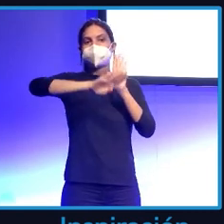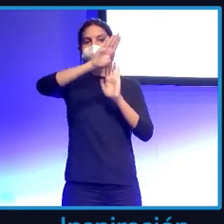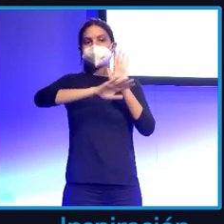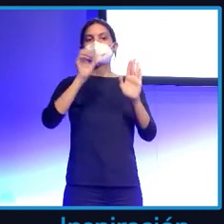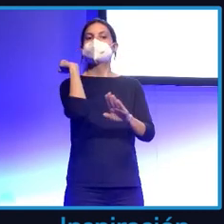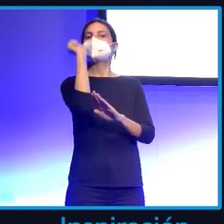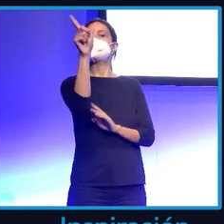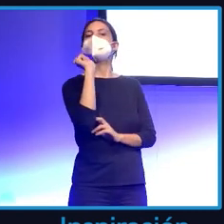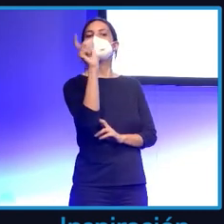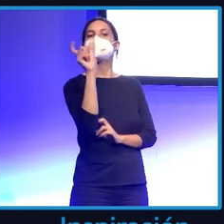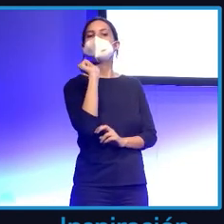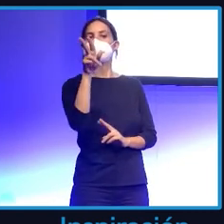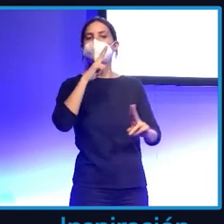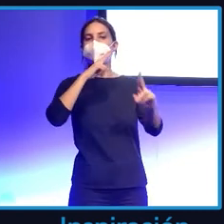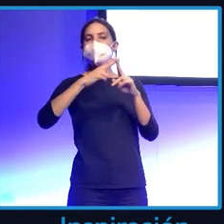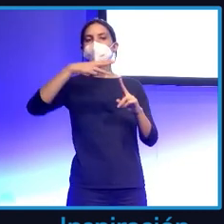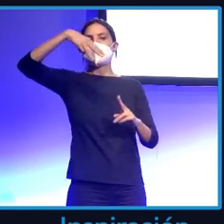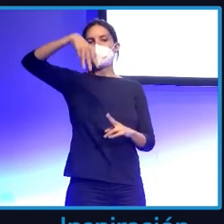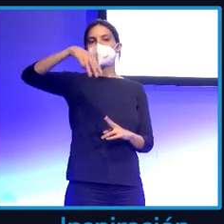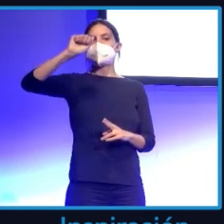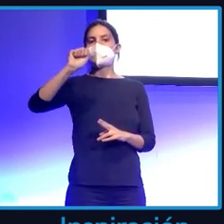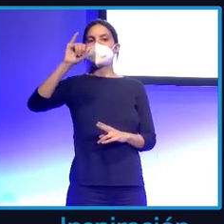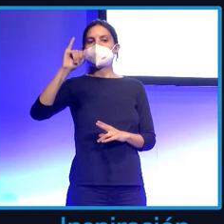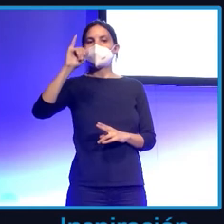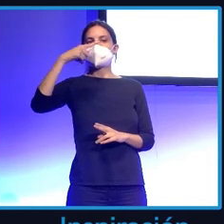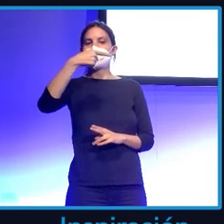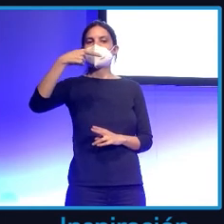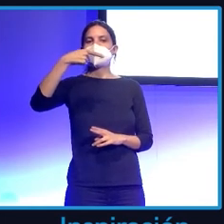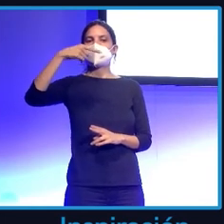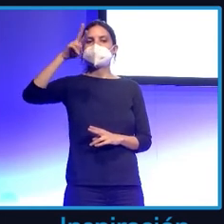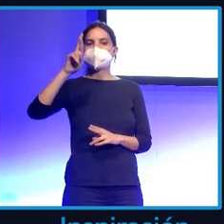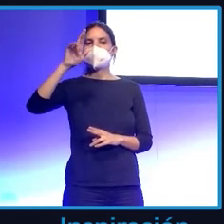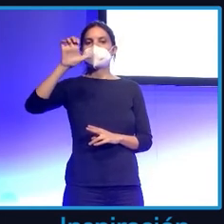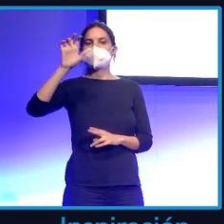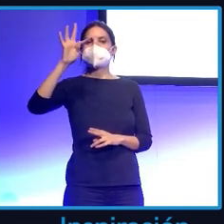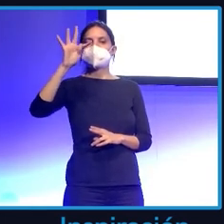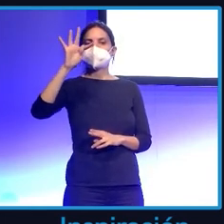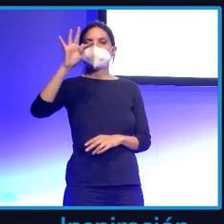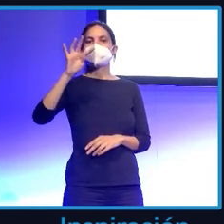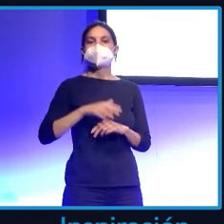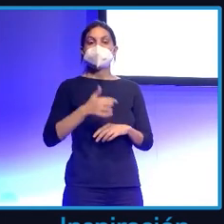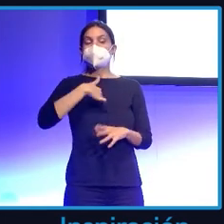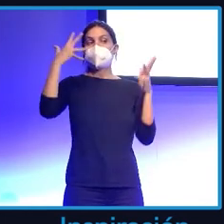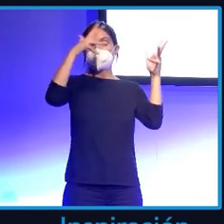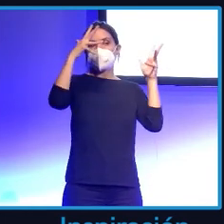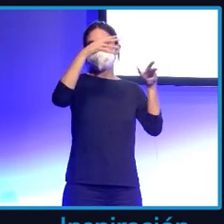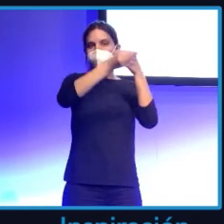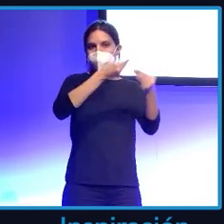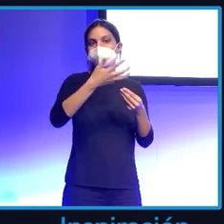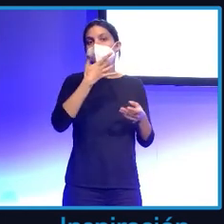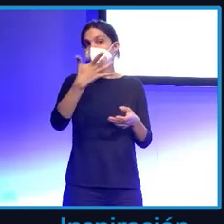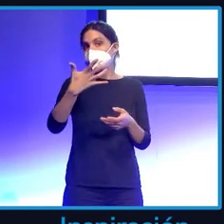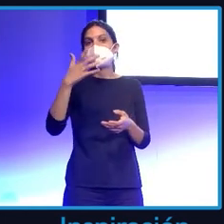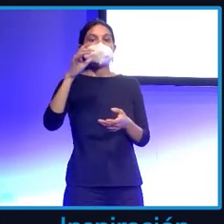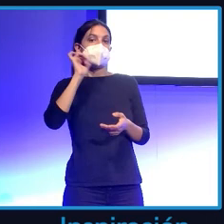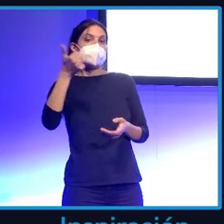con vosotros mismos, o sea que si tenéis algún tipo de alias o usernames cogéis y lo metéis aquí, es gratuito,